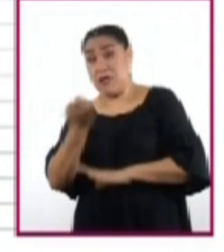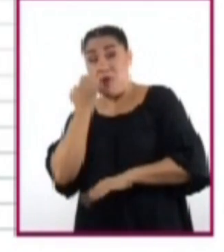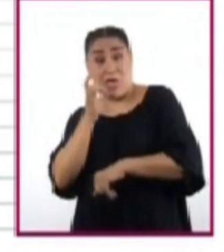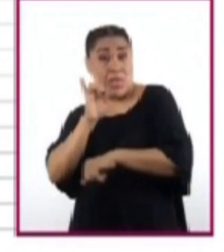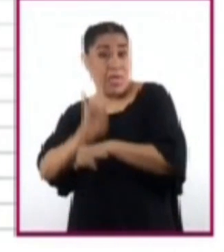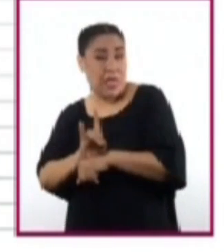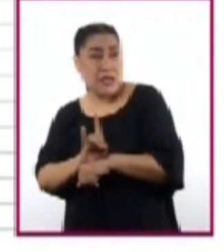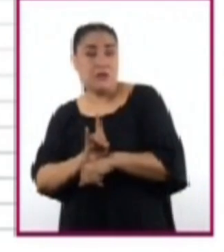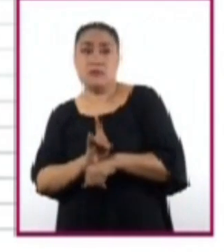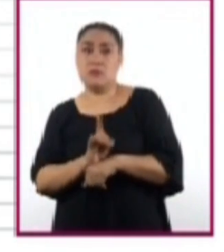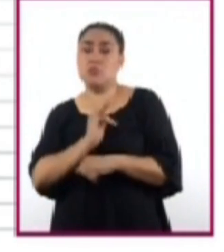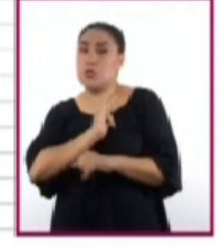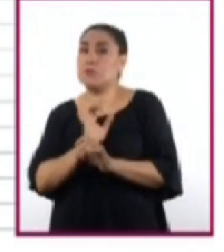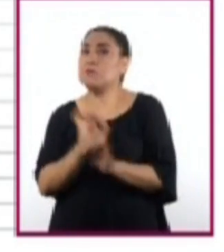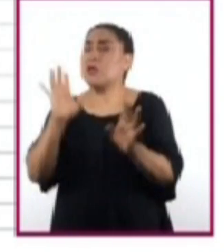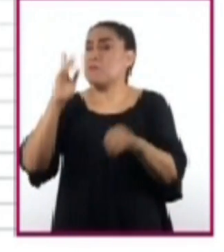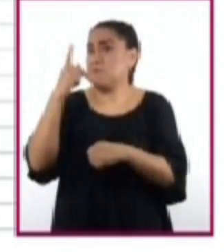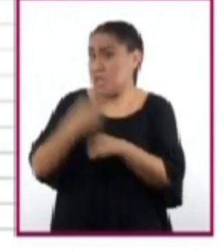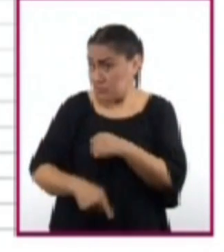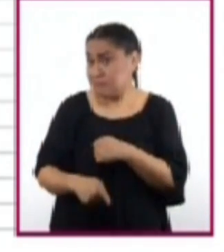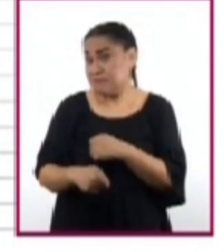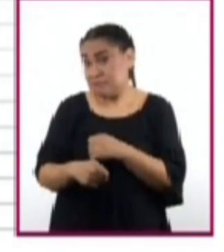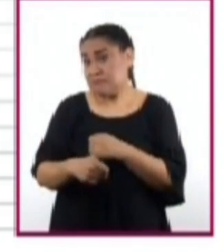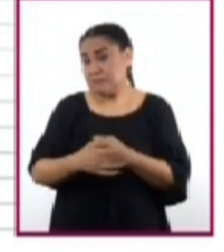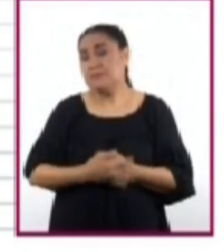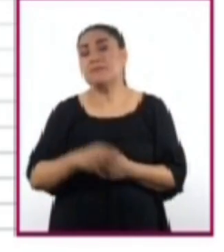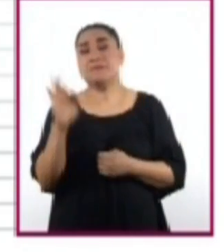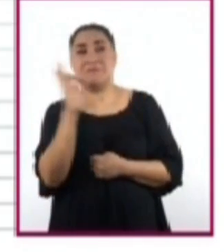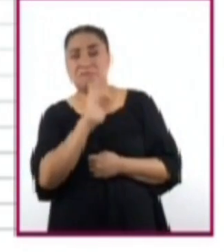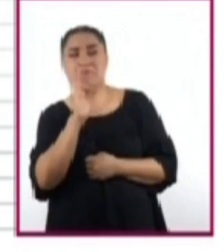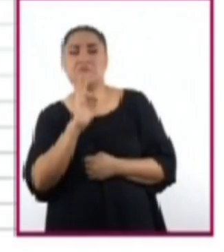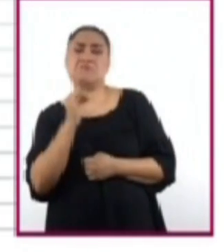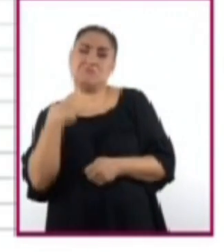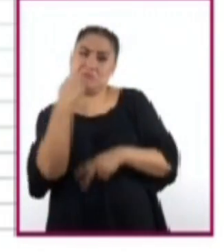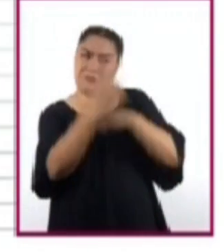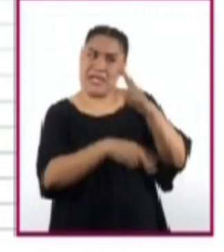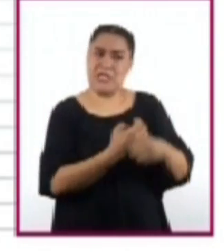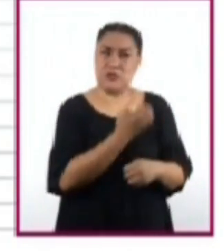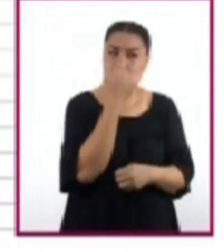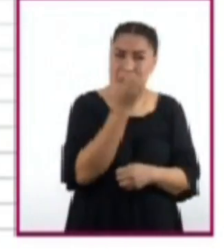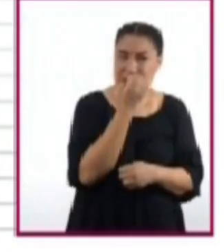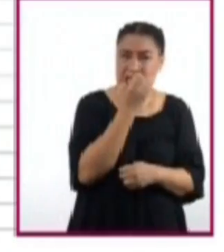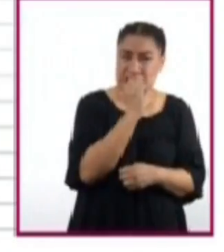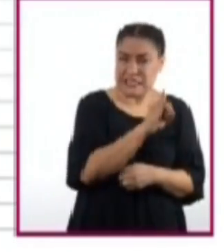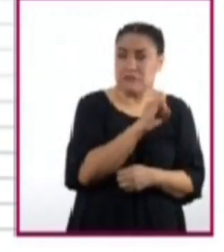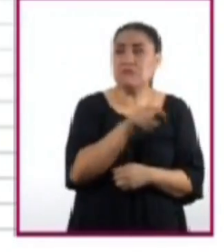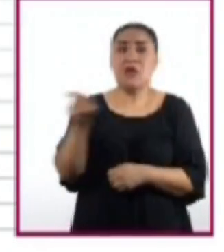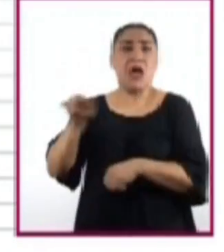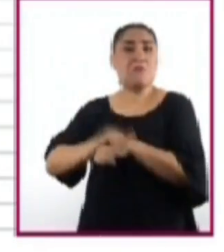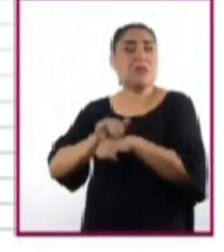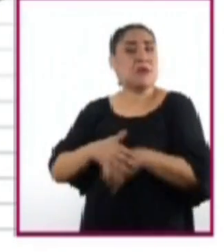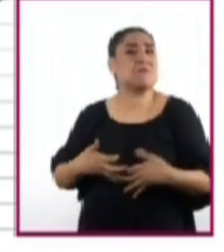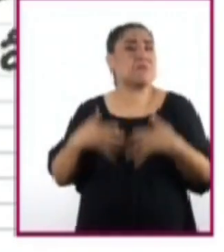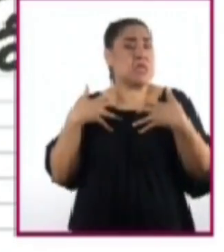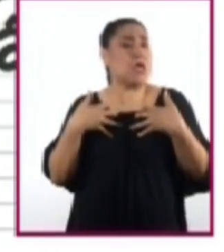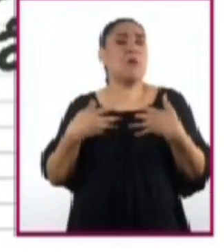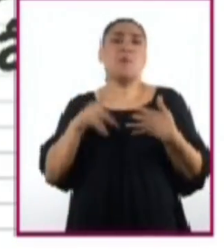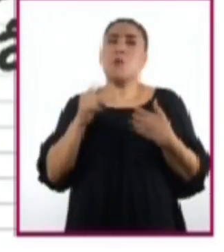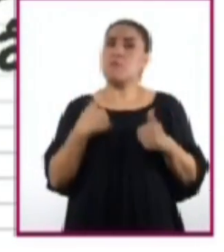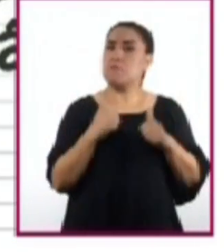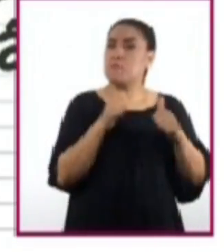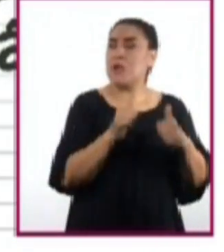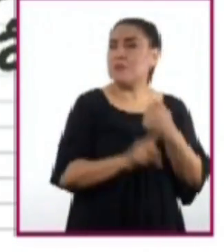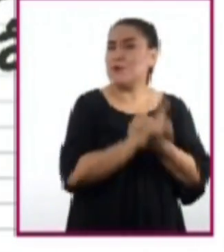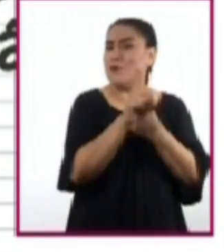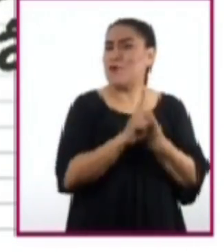asisto a clases, me arriesgo. Si no me voy de pinta, mis amigos se van a enojar. Pero no voy a tener problemas